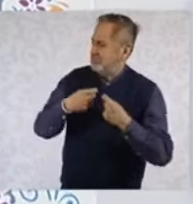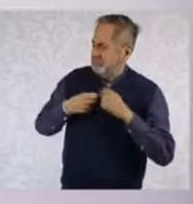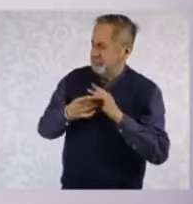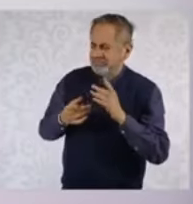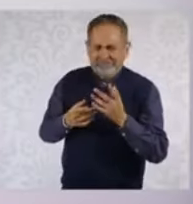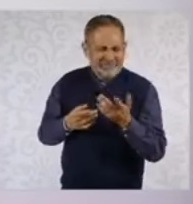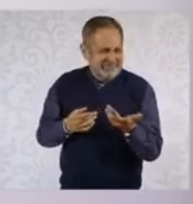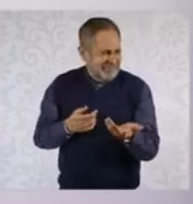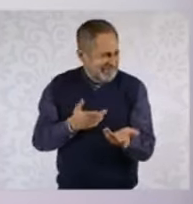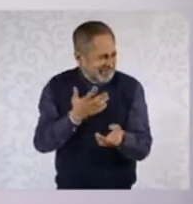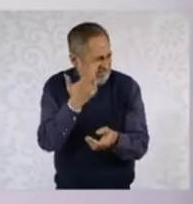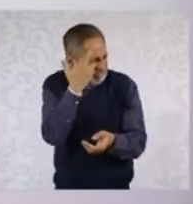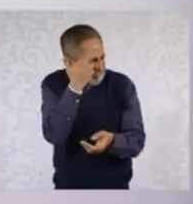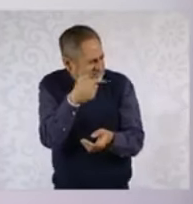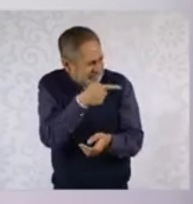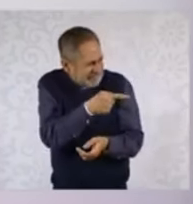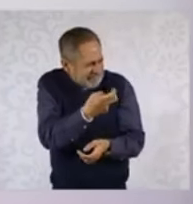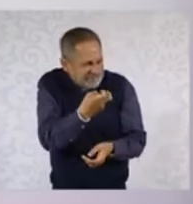sustento es ese?